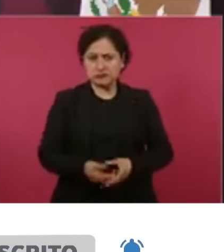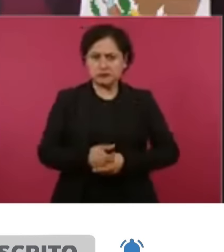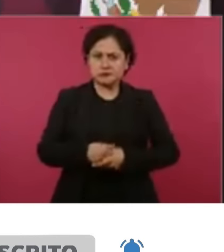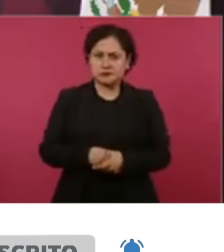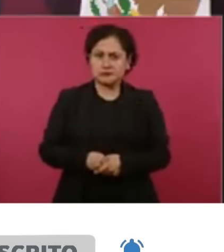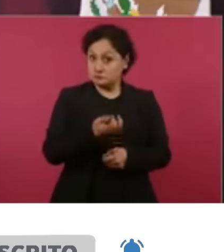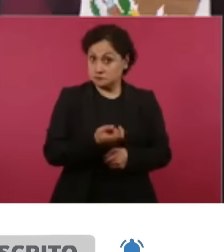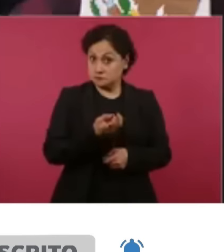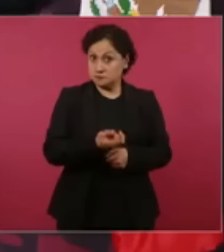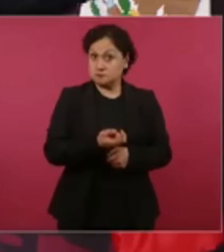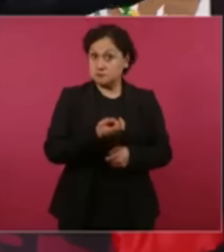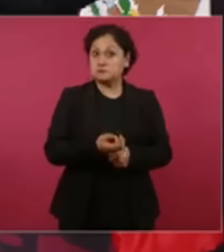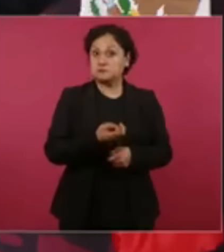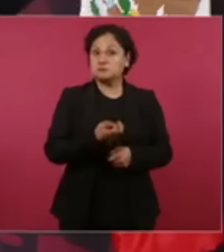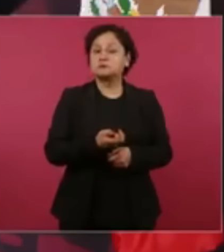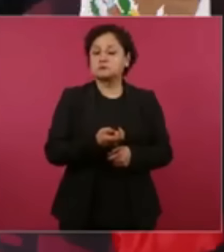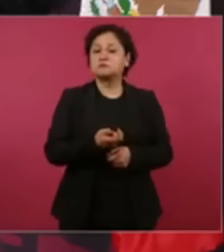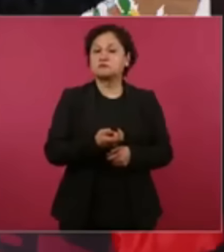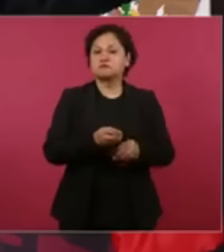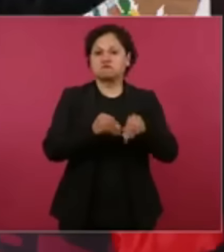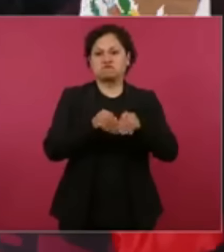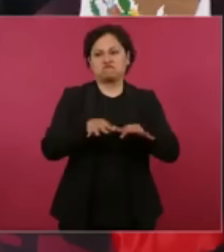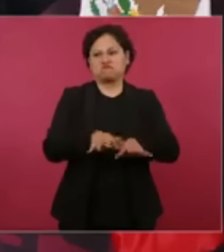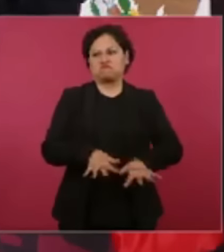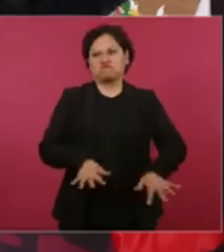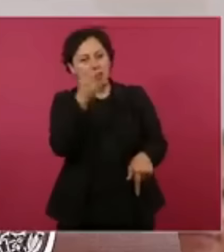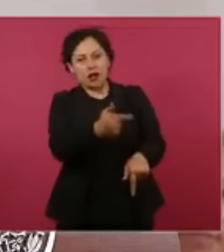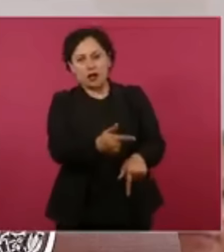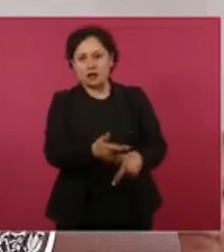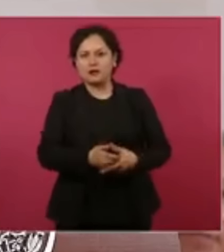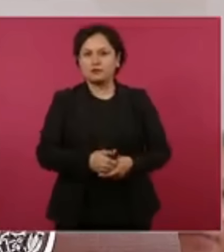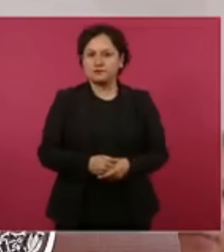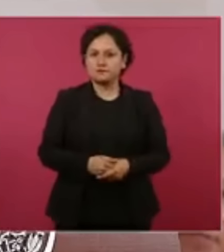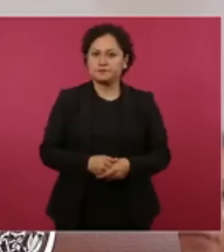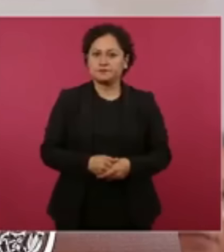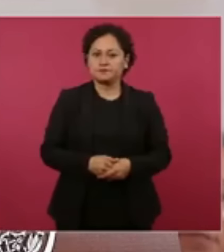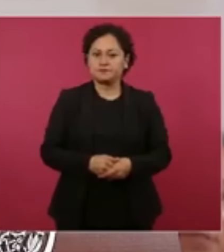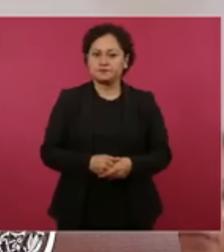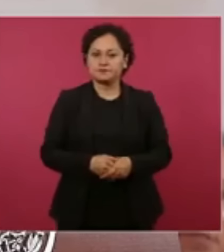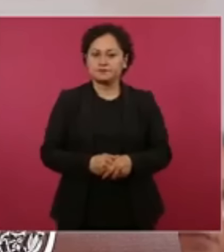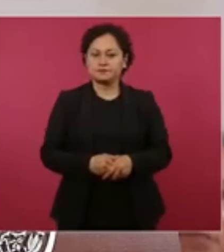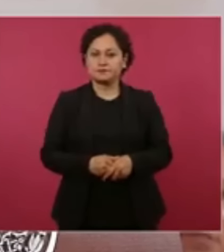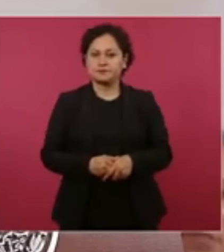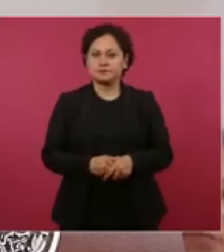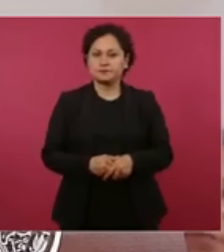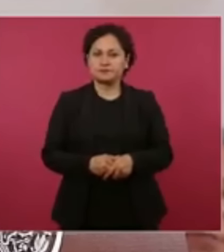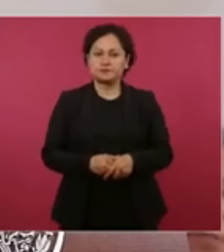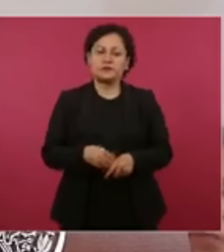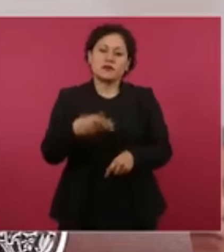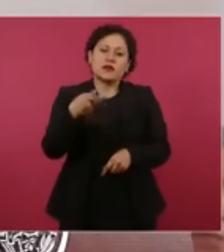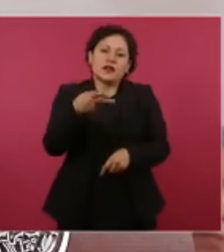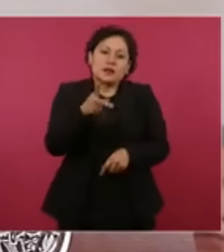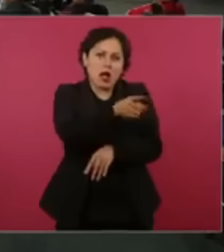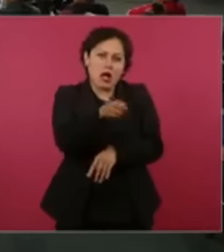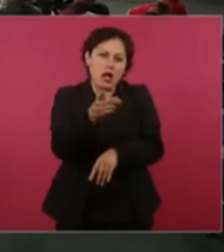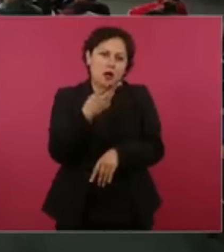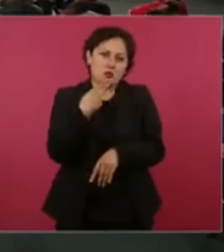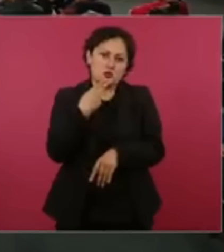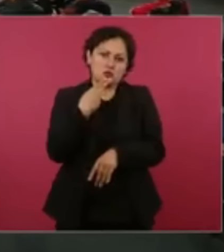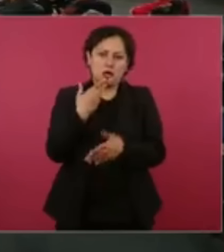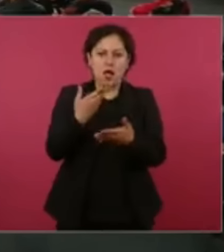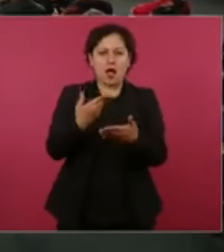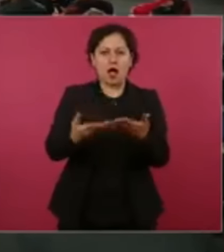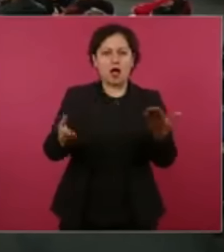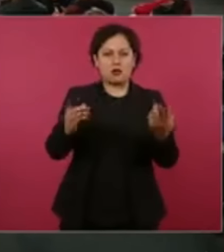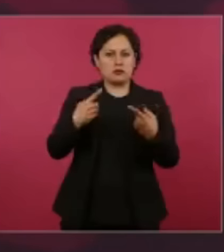que penetró a muchos sectores de la población. Sí, pero ahora ya no funciona eso. Pero no